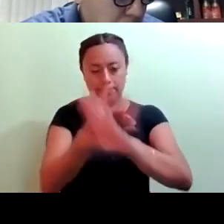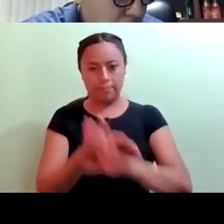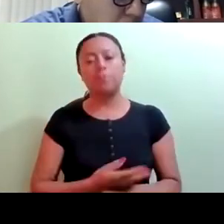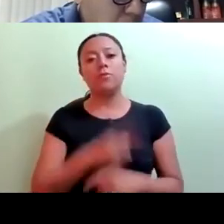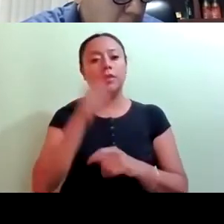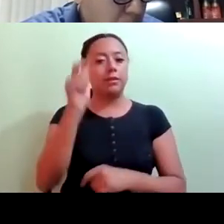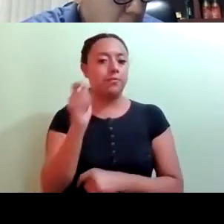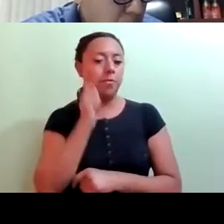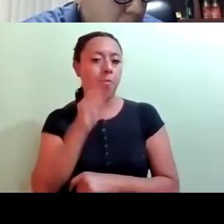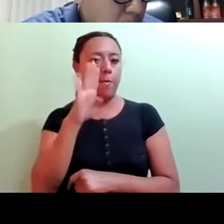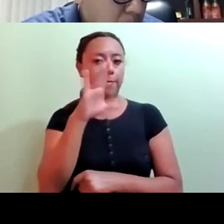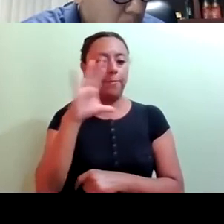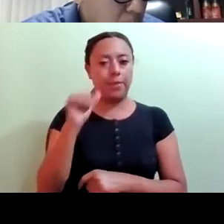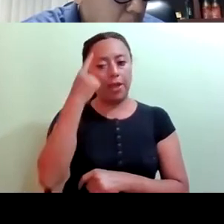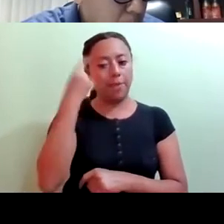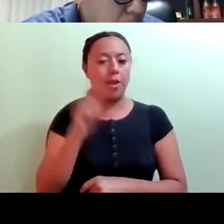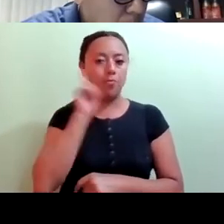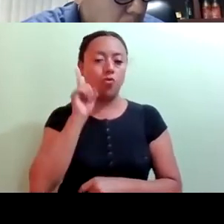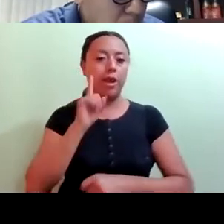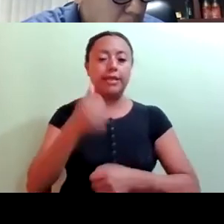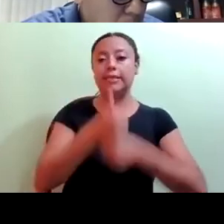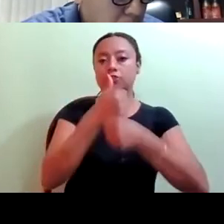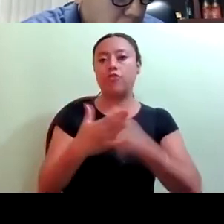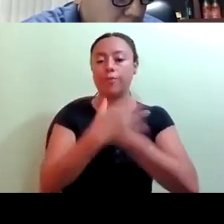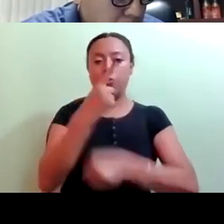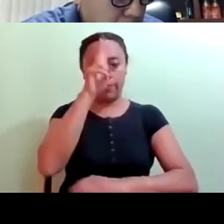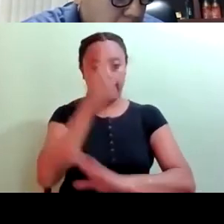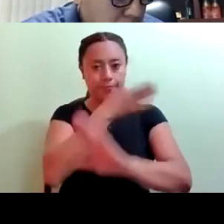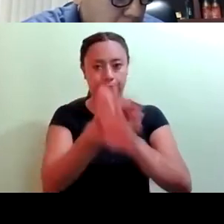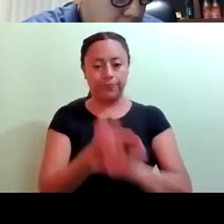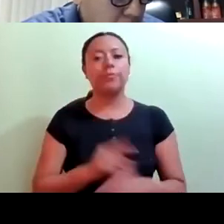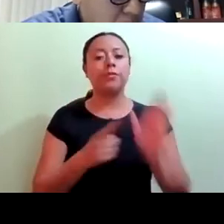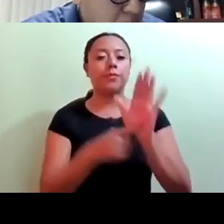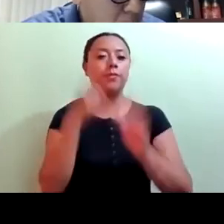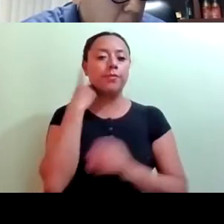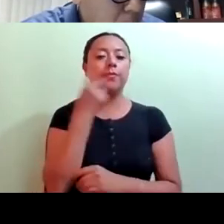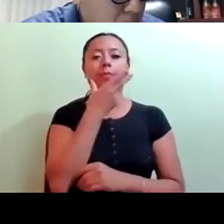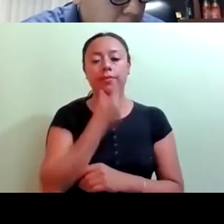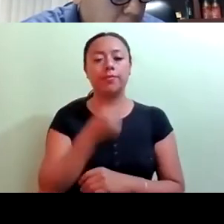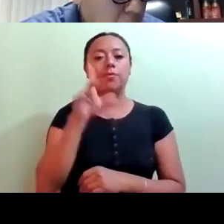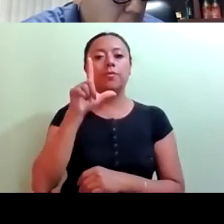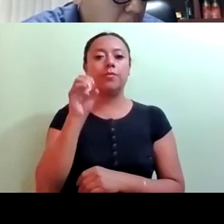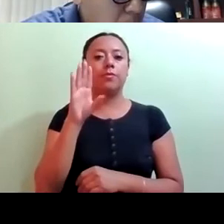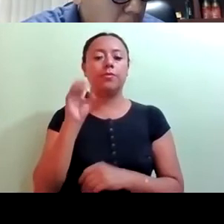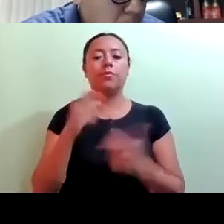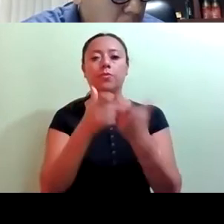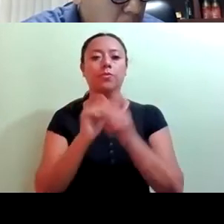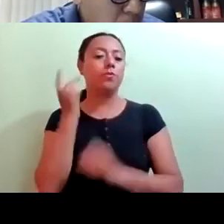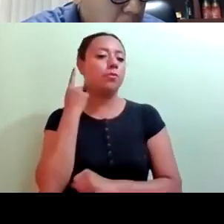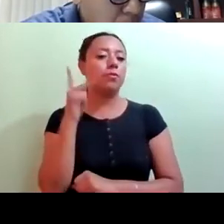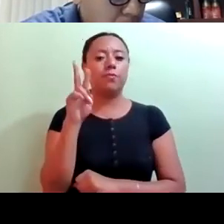víctimas de violencia, suscrita por el diputado Víctor Hugo Lobo Román, integrante del Grupo Parlamentario del Partido de la Revolución Democrática.